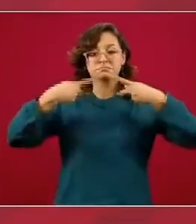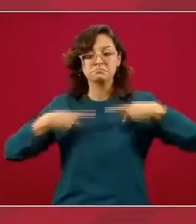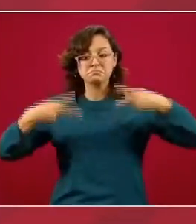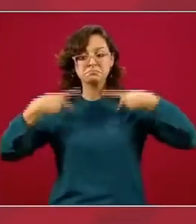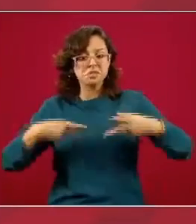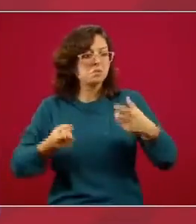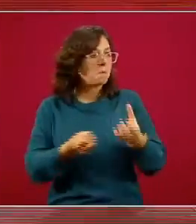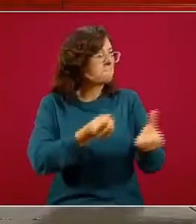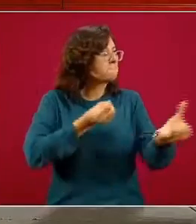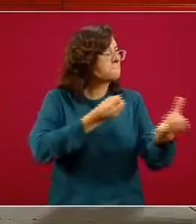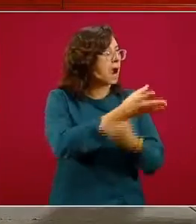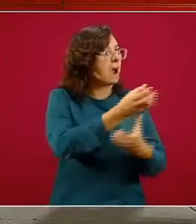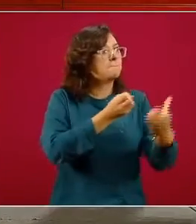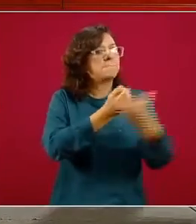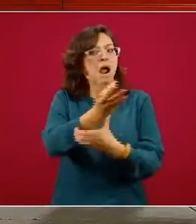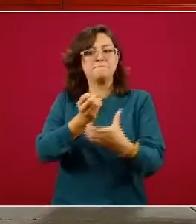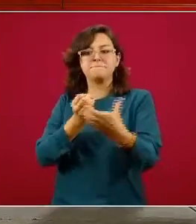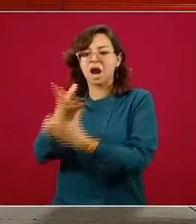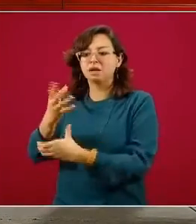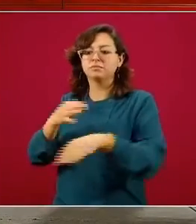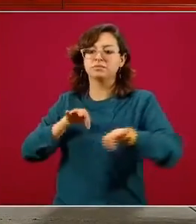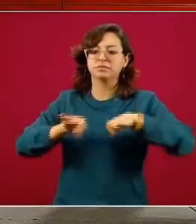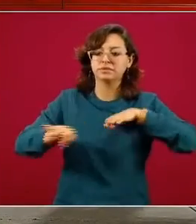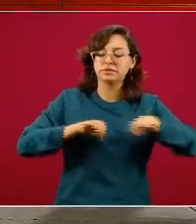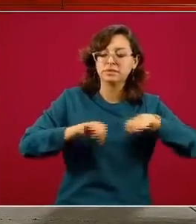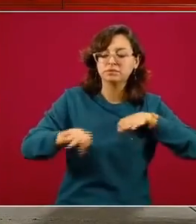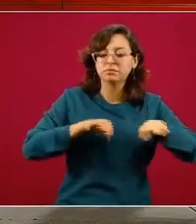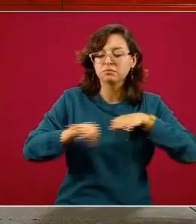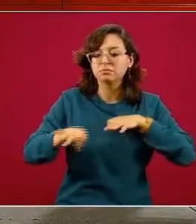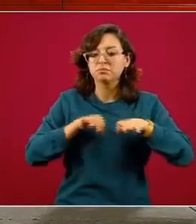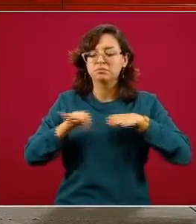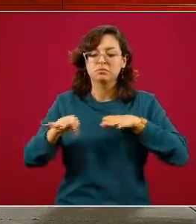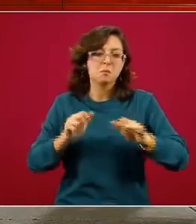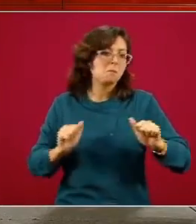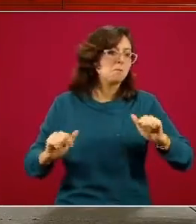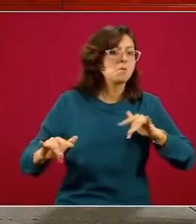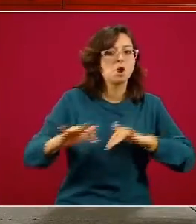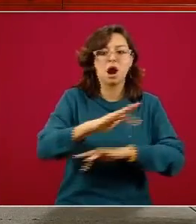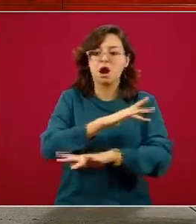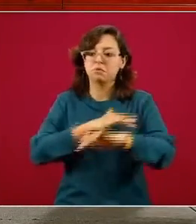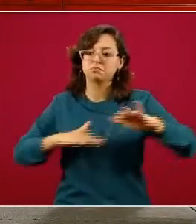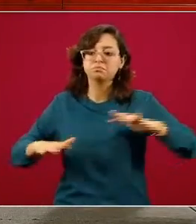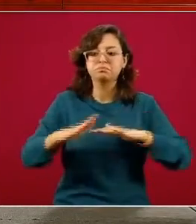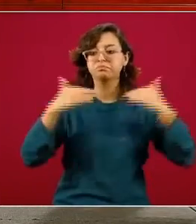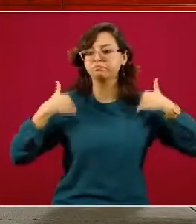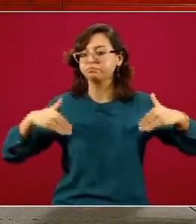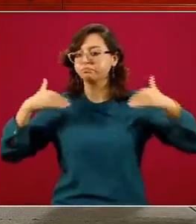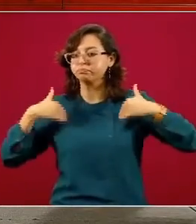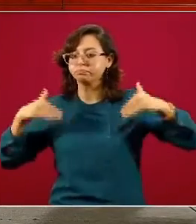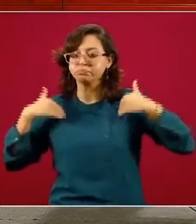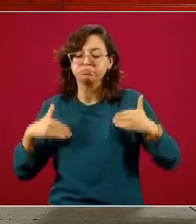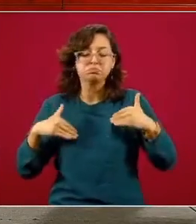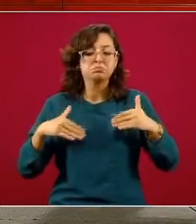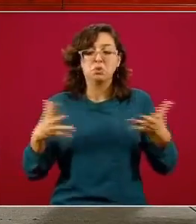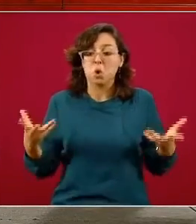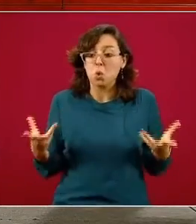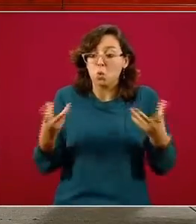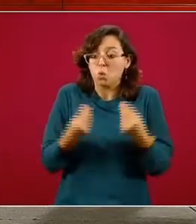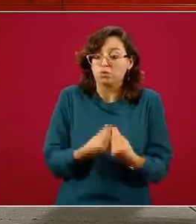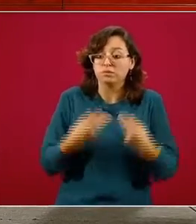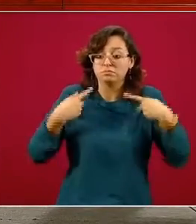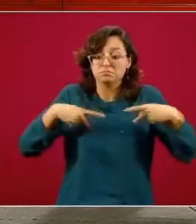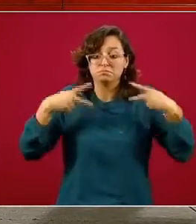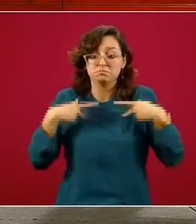salen al espacio público para trabajar o para socializar o para congregarse por cualquier razón